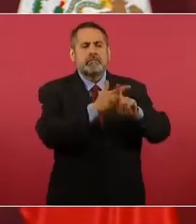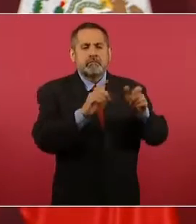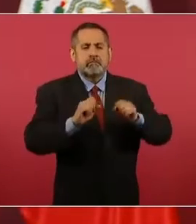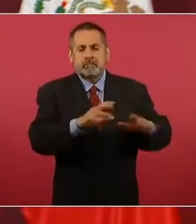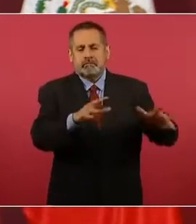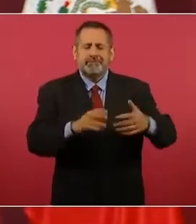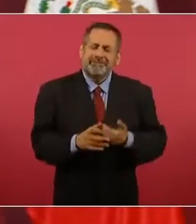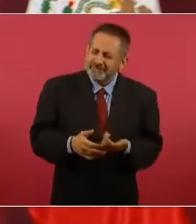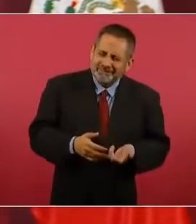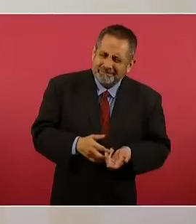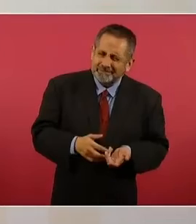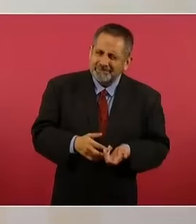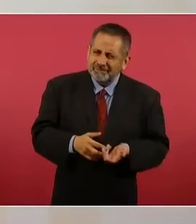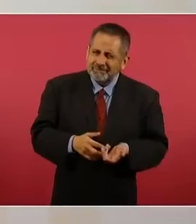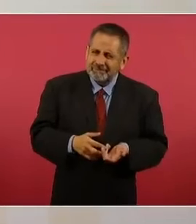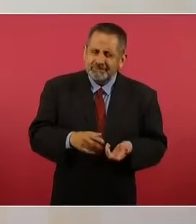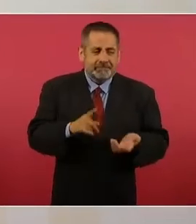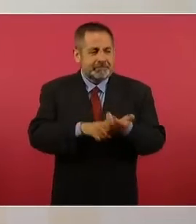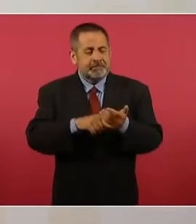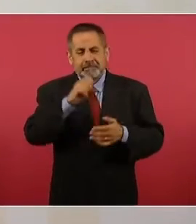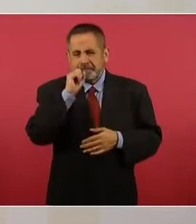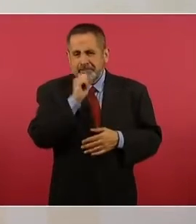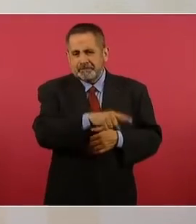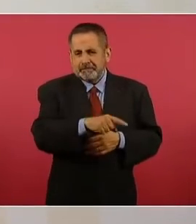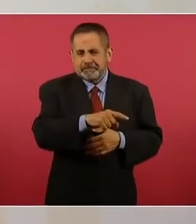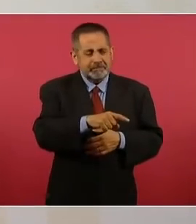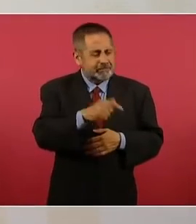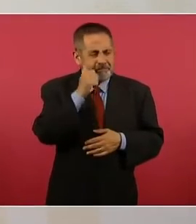lo mismo de siempre.